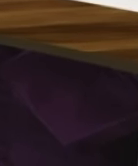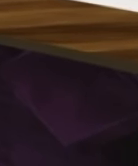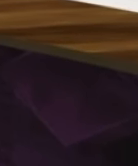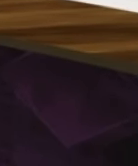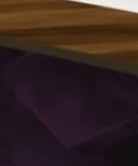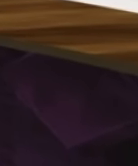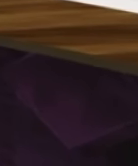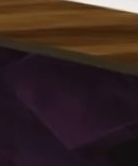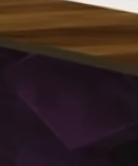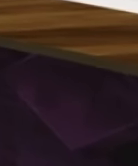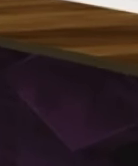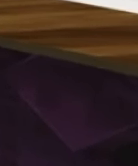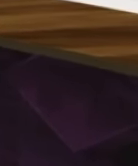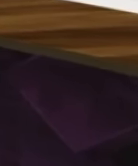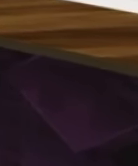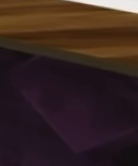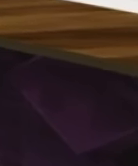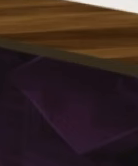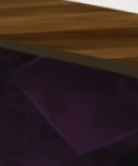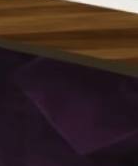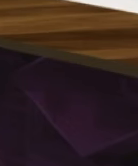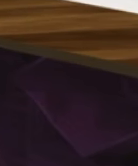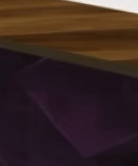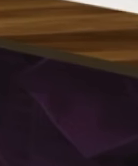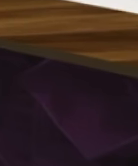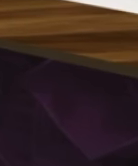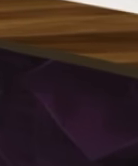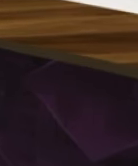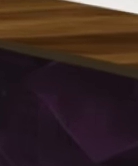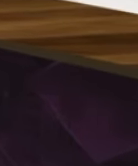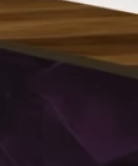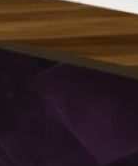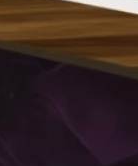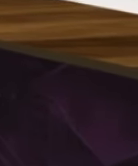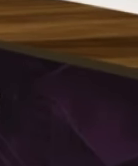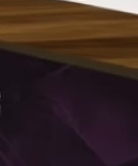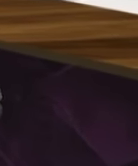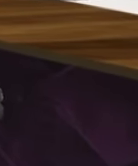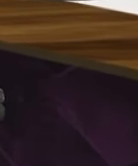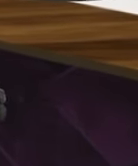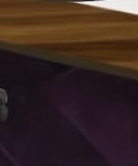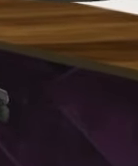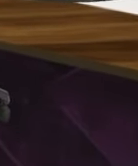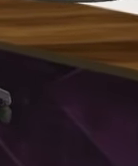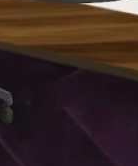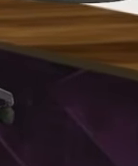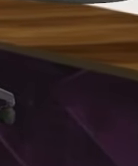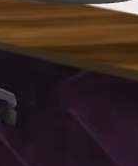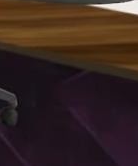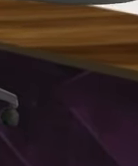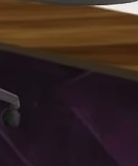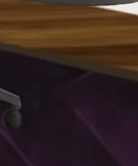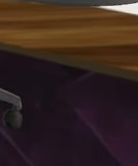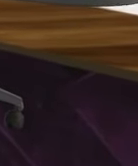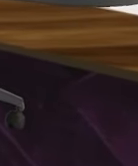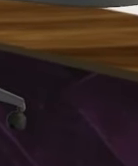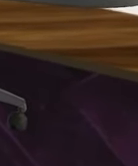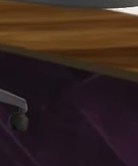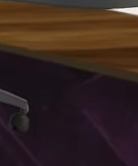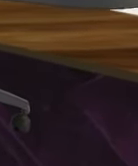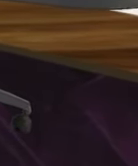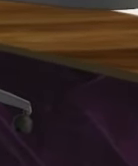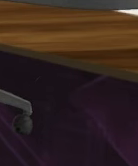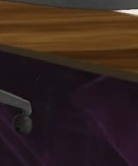y de creadores y entre ellos está Orlando Bondragón que es poeta y psiquiatra lavo mis manos y borro la lectura de los